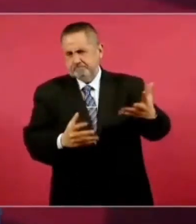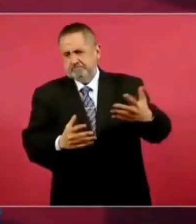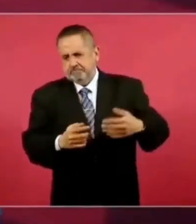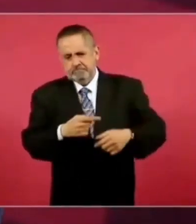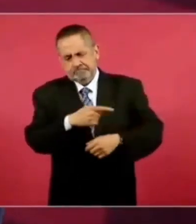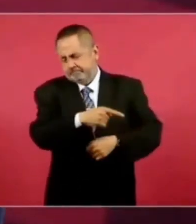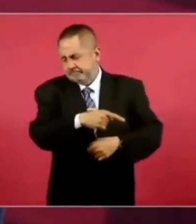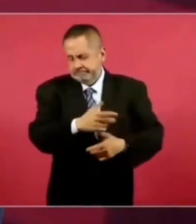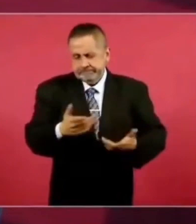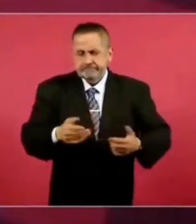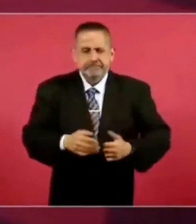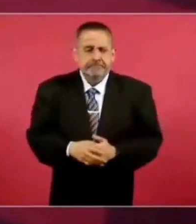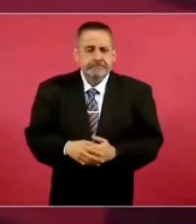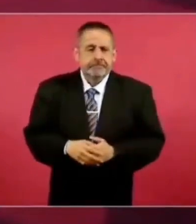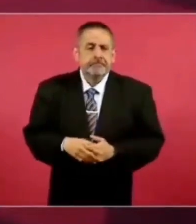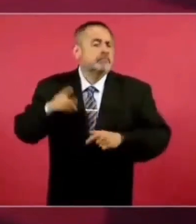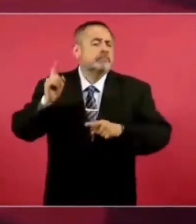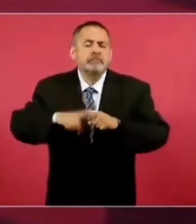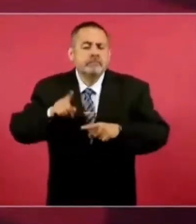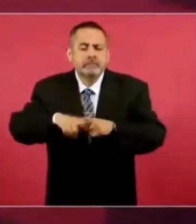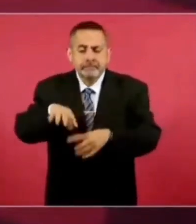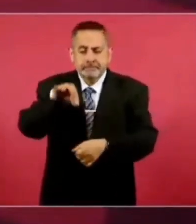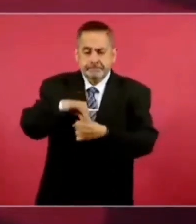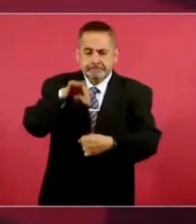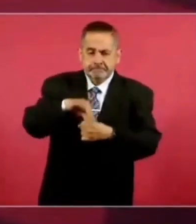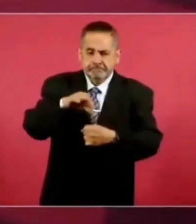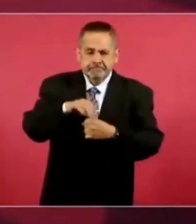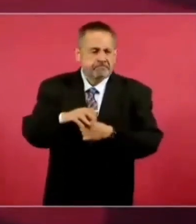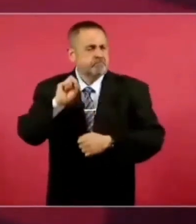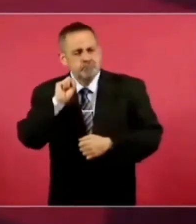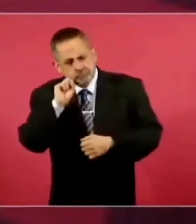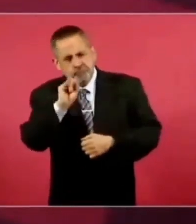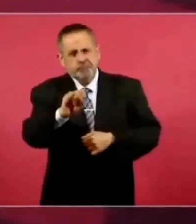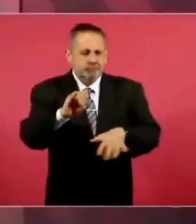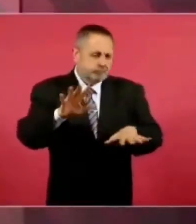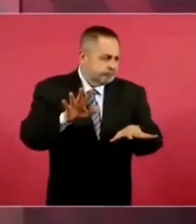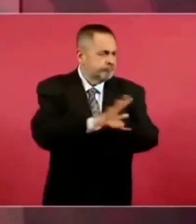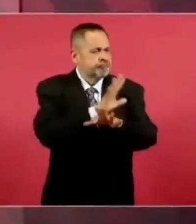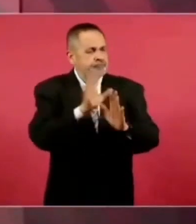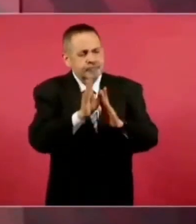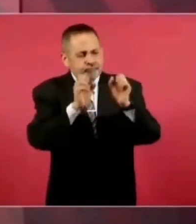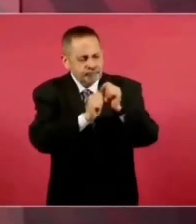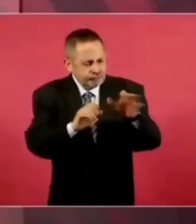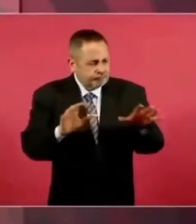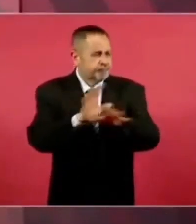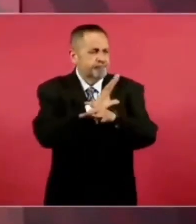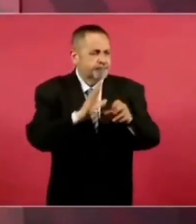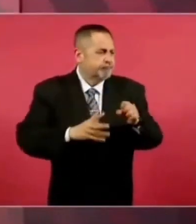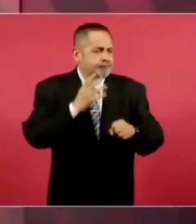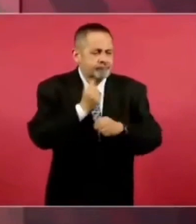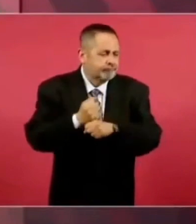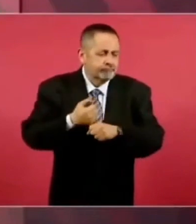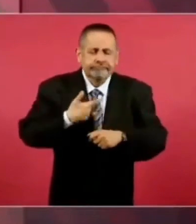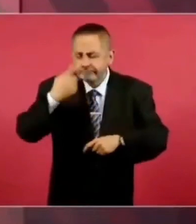¿Y quiénes votaron por esas reformas?